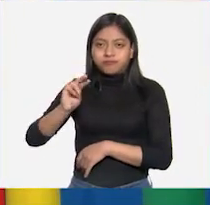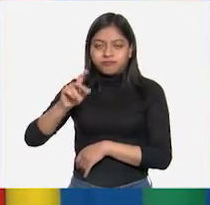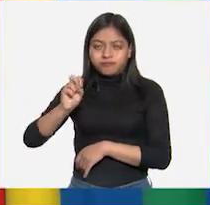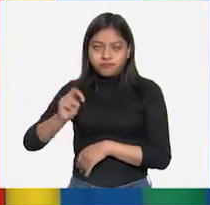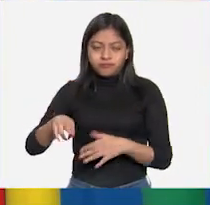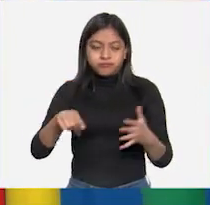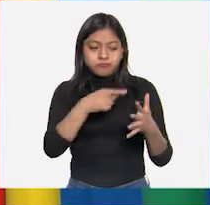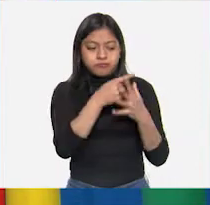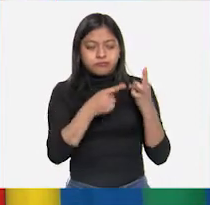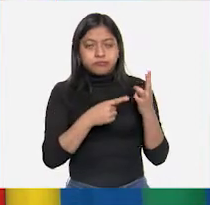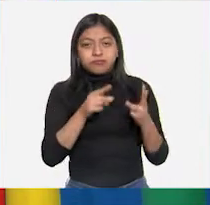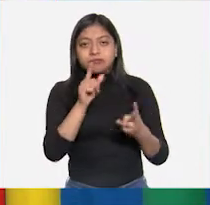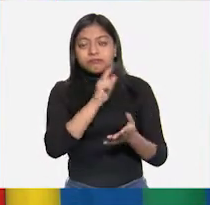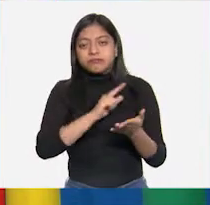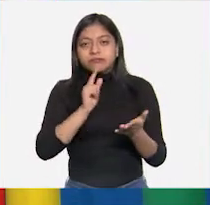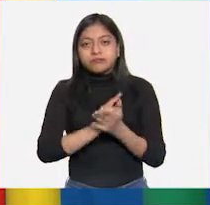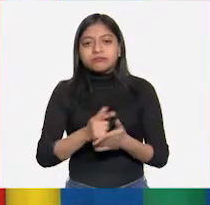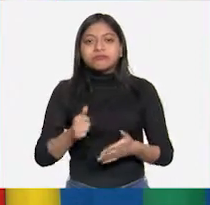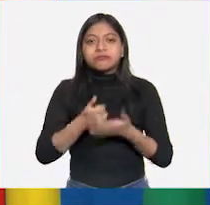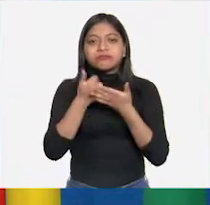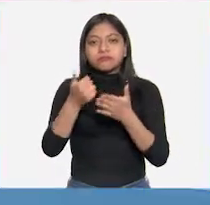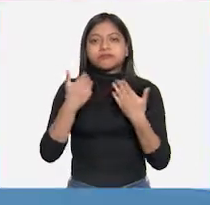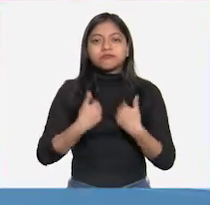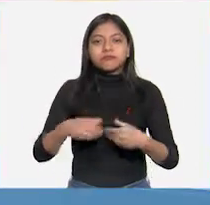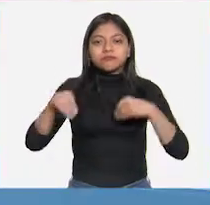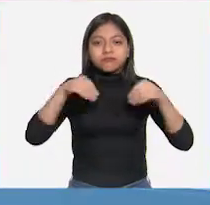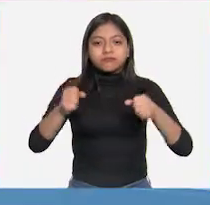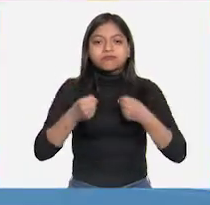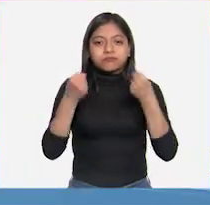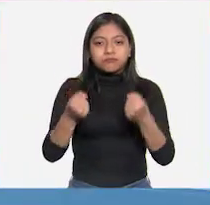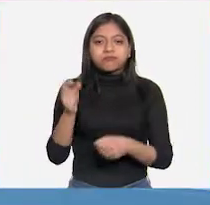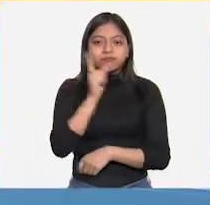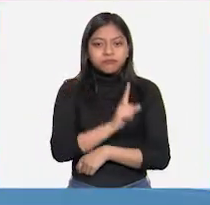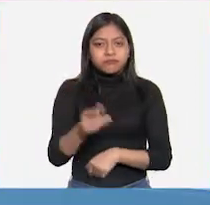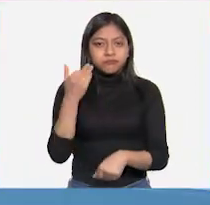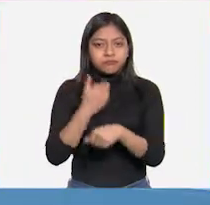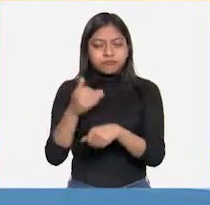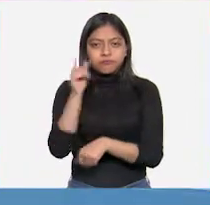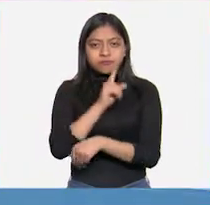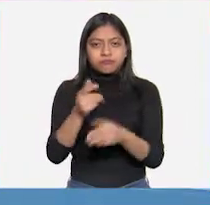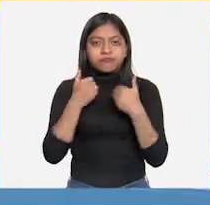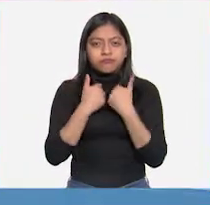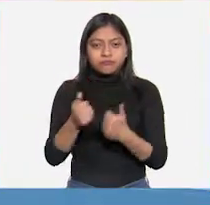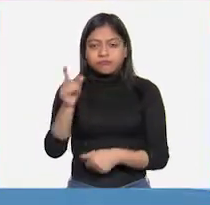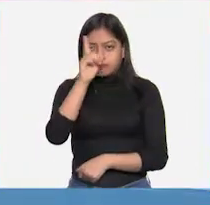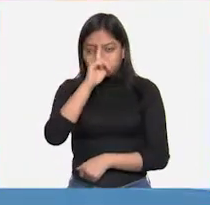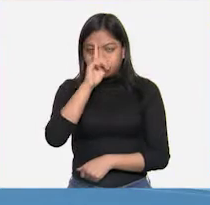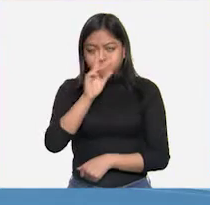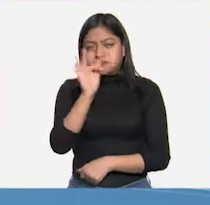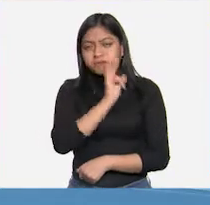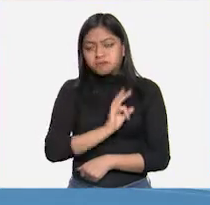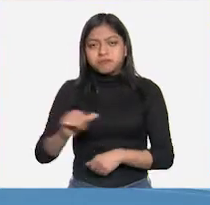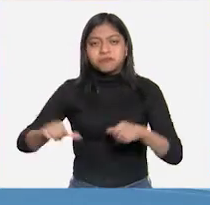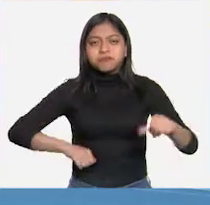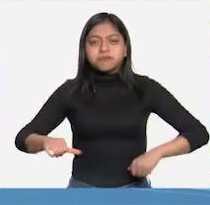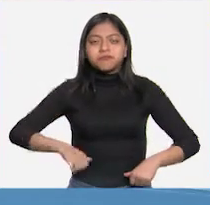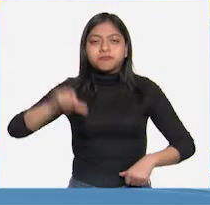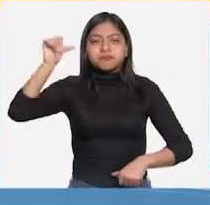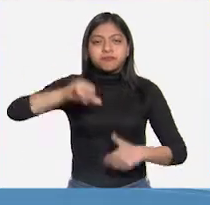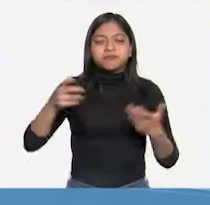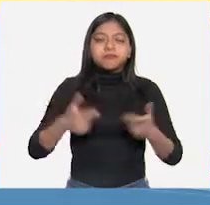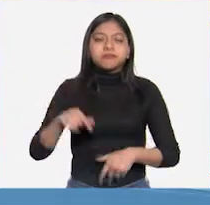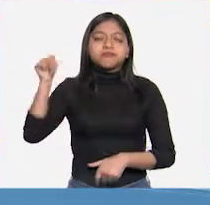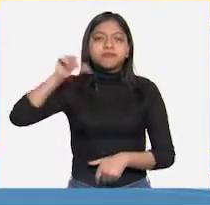leyes que relacionan la fuerza y el movimiento. Solo queda ver si podemos recomendar a los niños alguna actividad con la que puedan